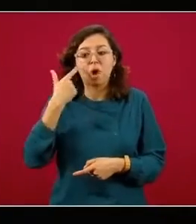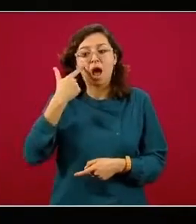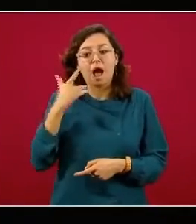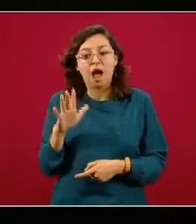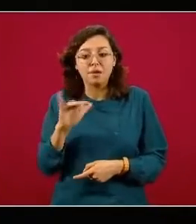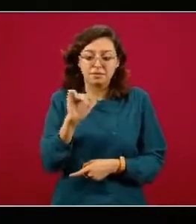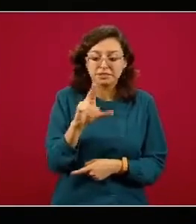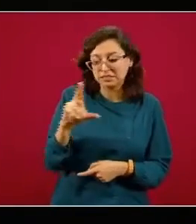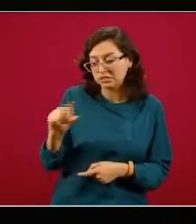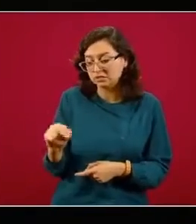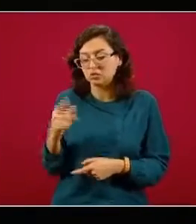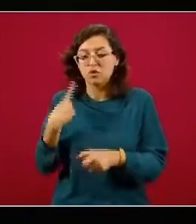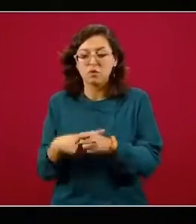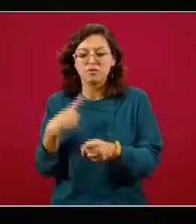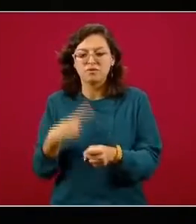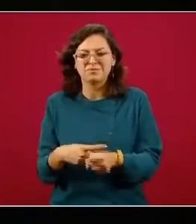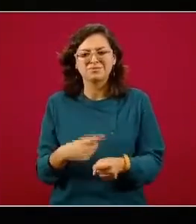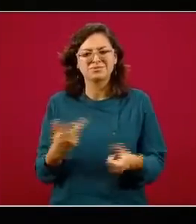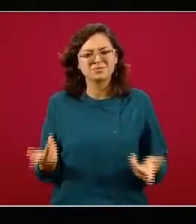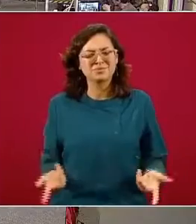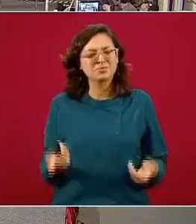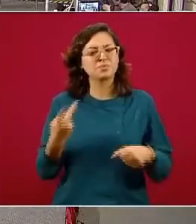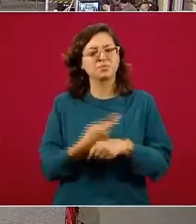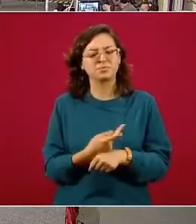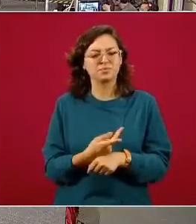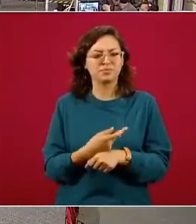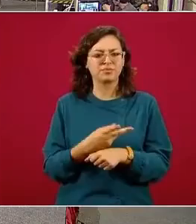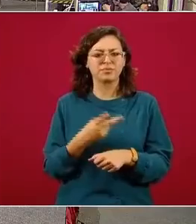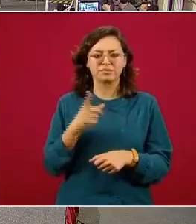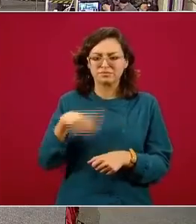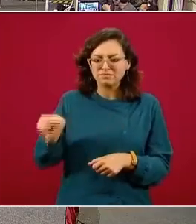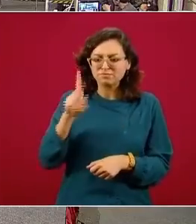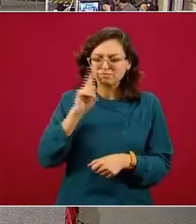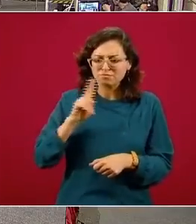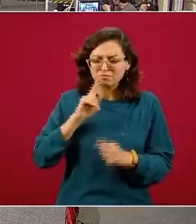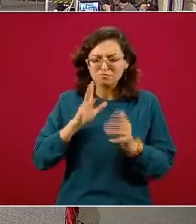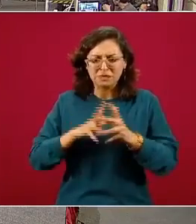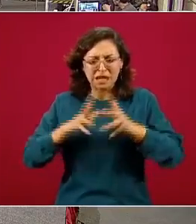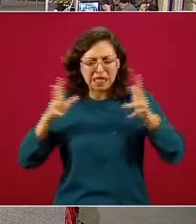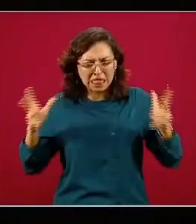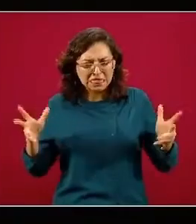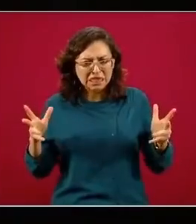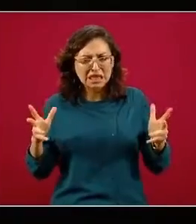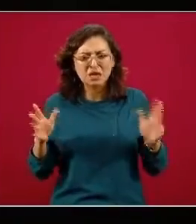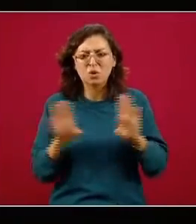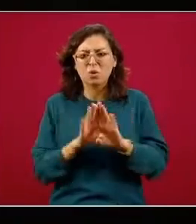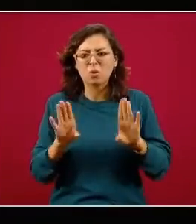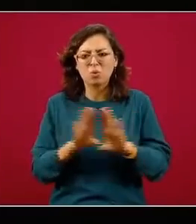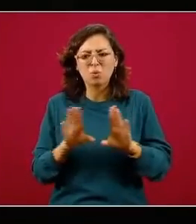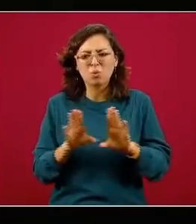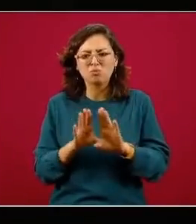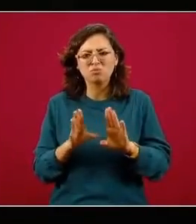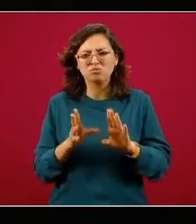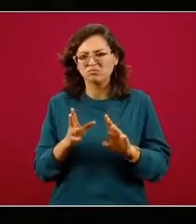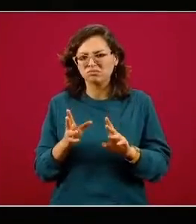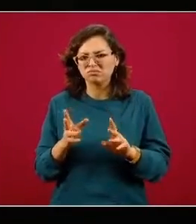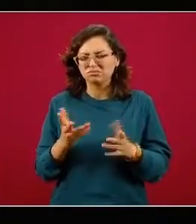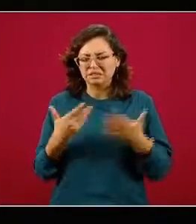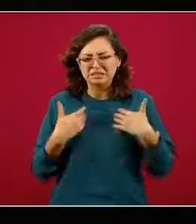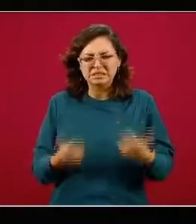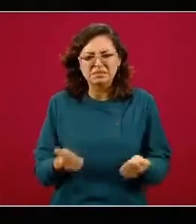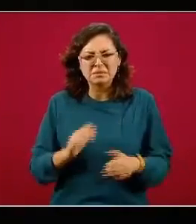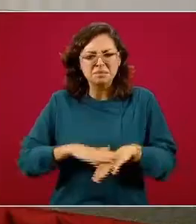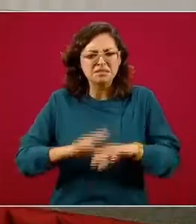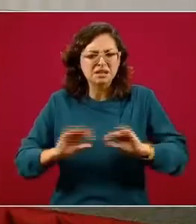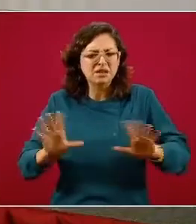saber qué tan grande o es el tamaño de pues del mercado de las pruebas qué tan cómo lo podemos dimensionar para tener una idea de pues